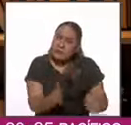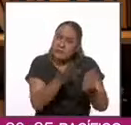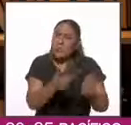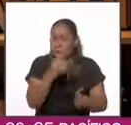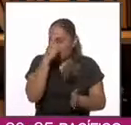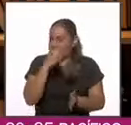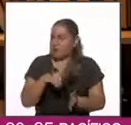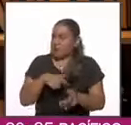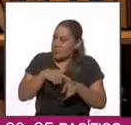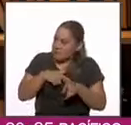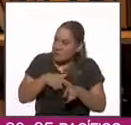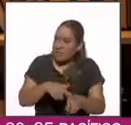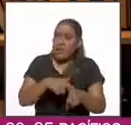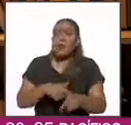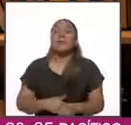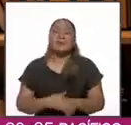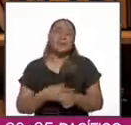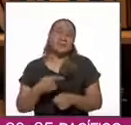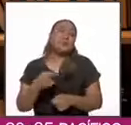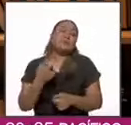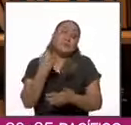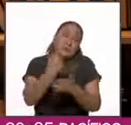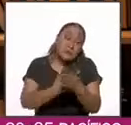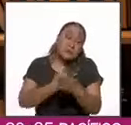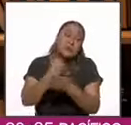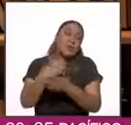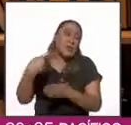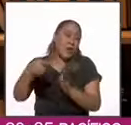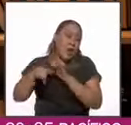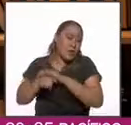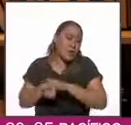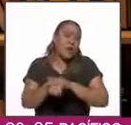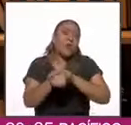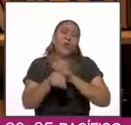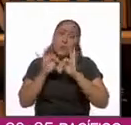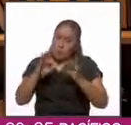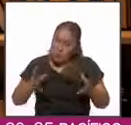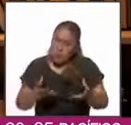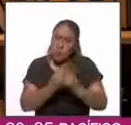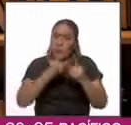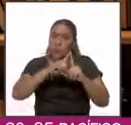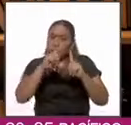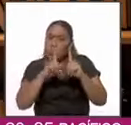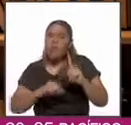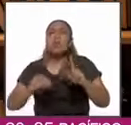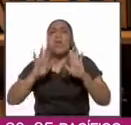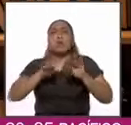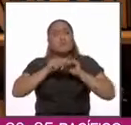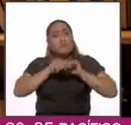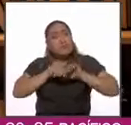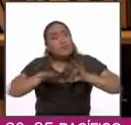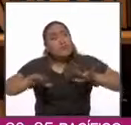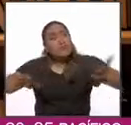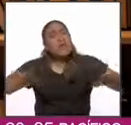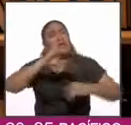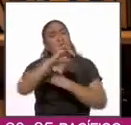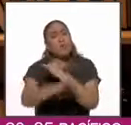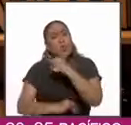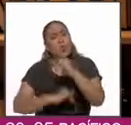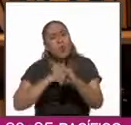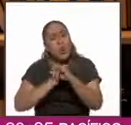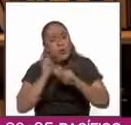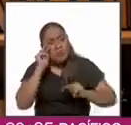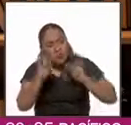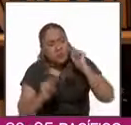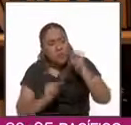resistir. La lucha de Ayotzinapa es una lucha nacional, con resonancia internacional, que ha generado